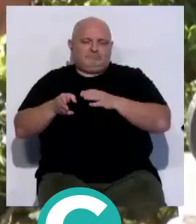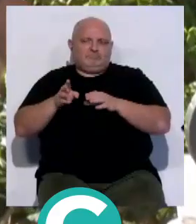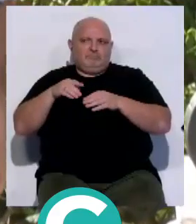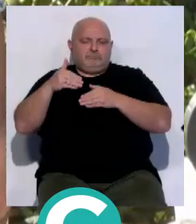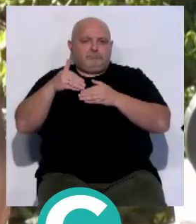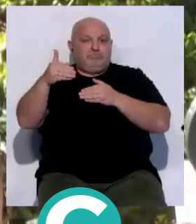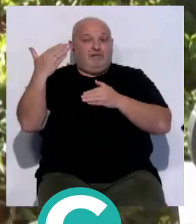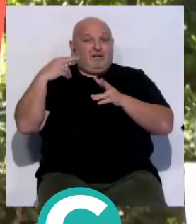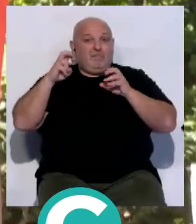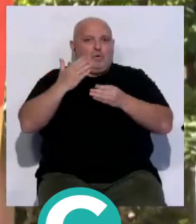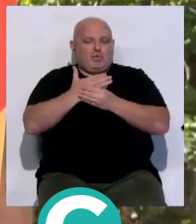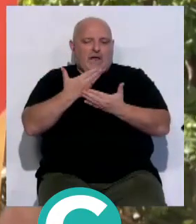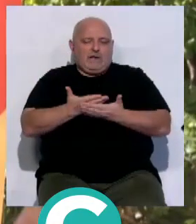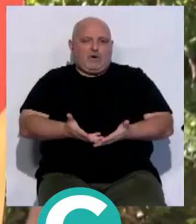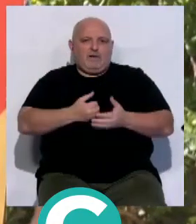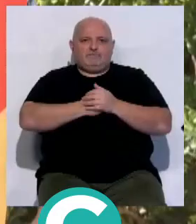desde el pasado inicio de curso.